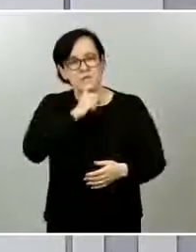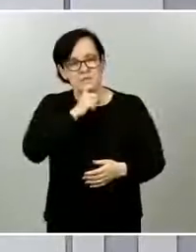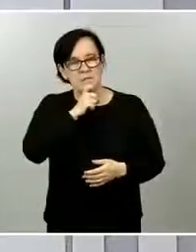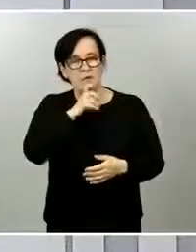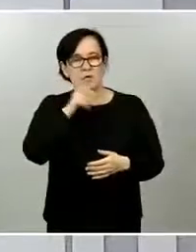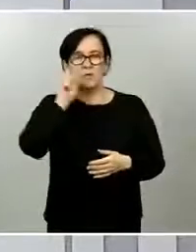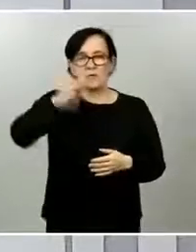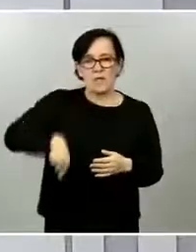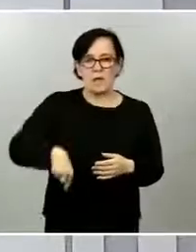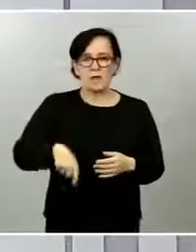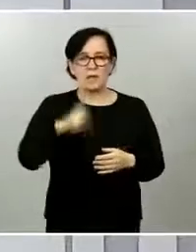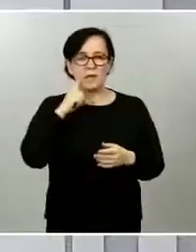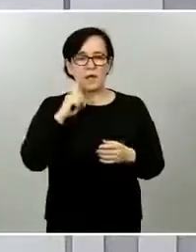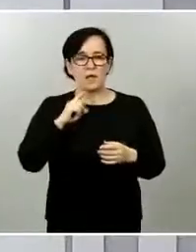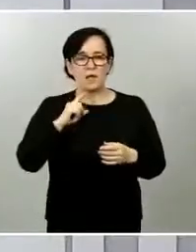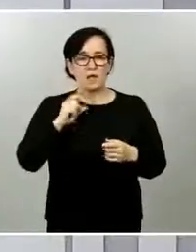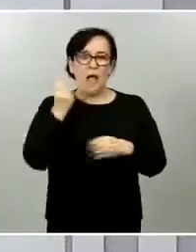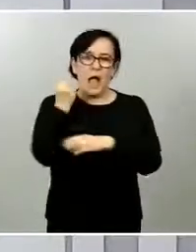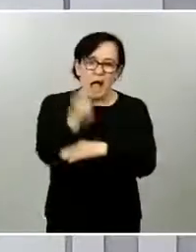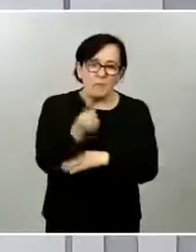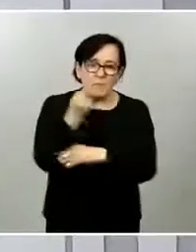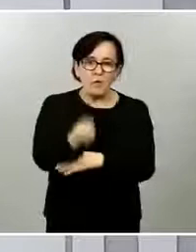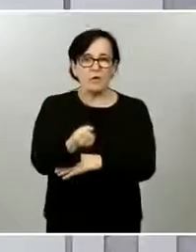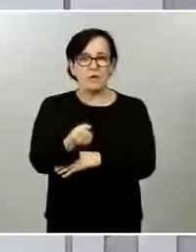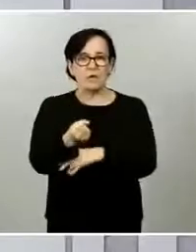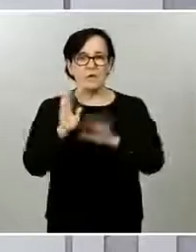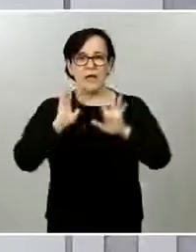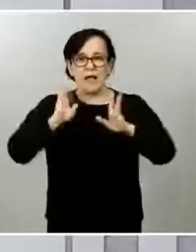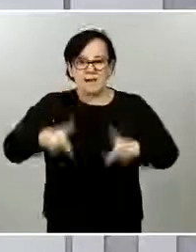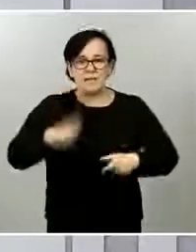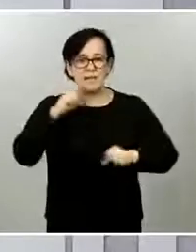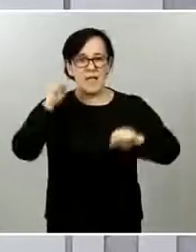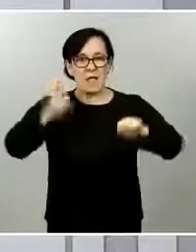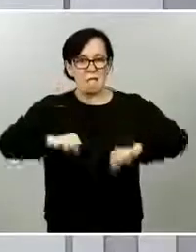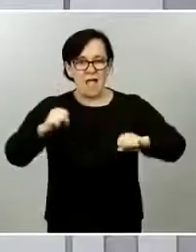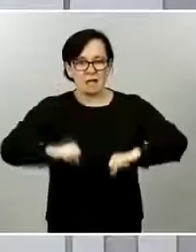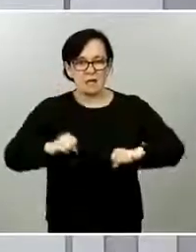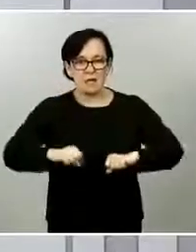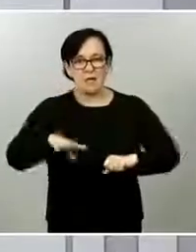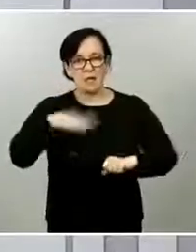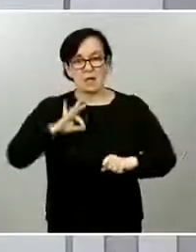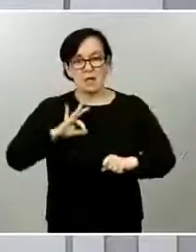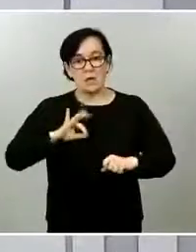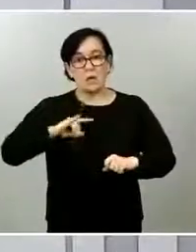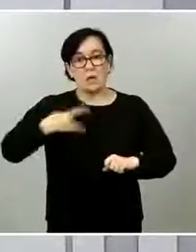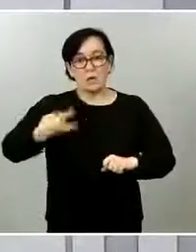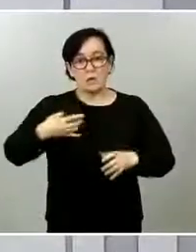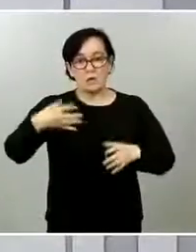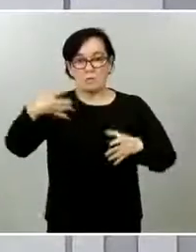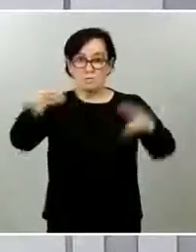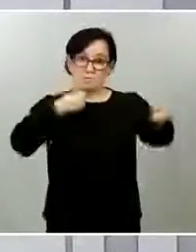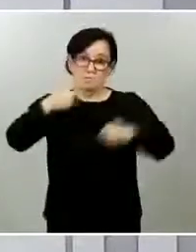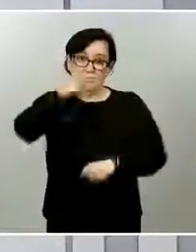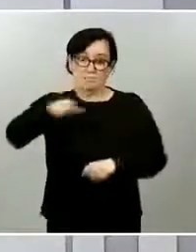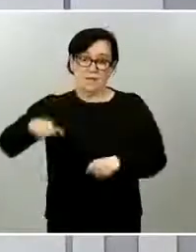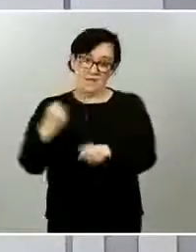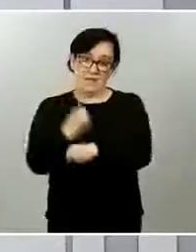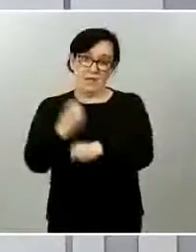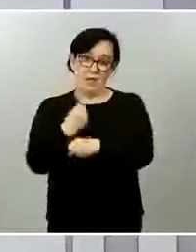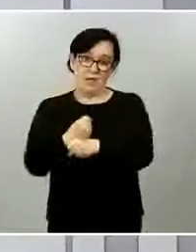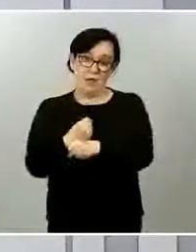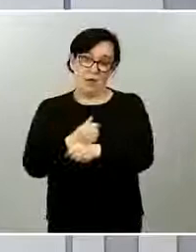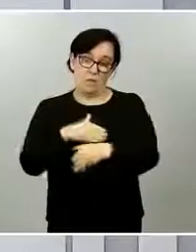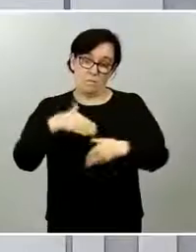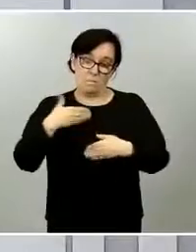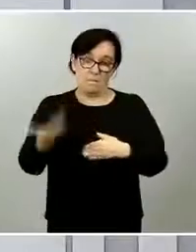social que se genera en la pandemia para atender a las personas más vulnerables que han tenido más dificultades, también para los